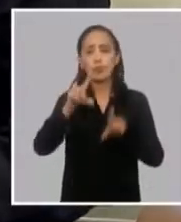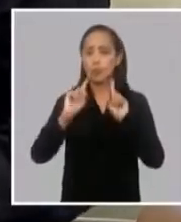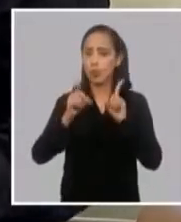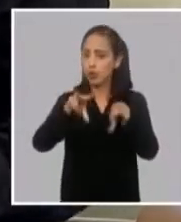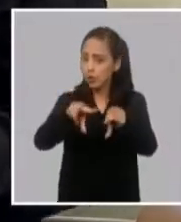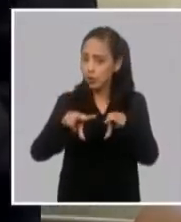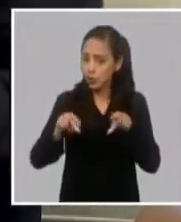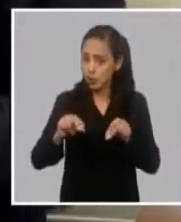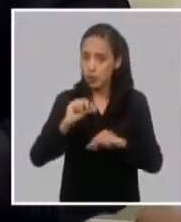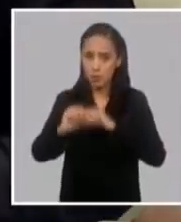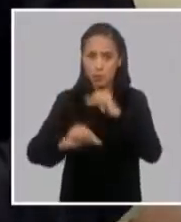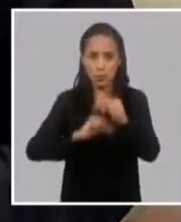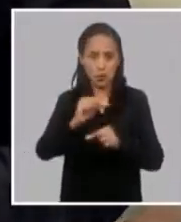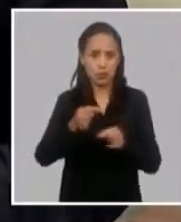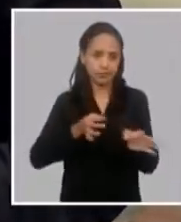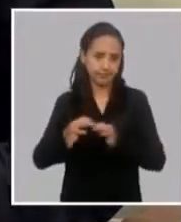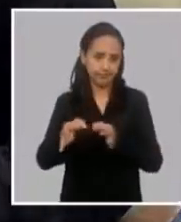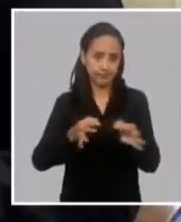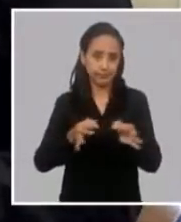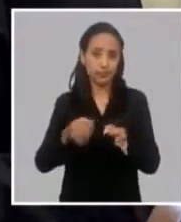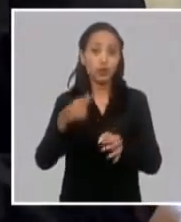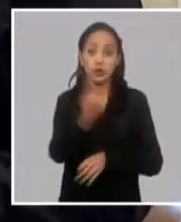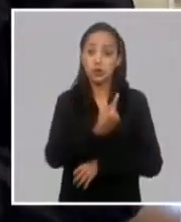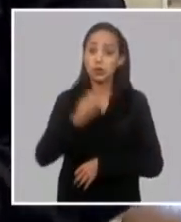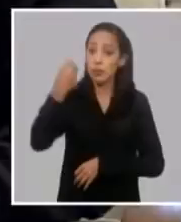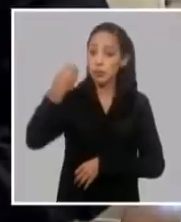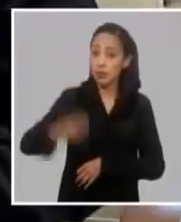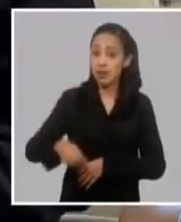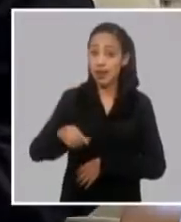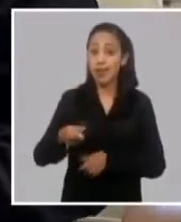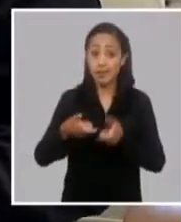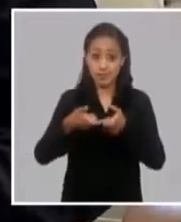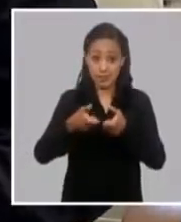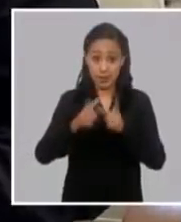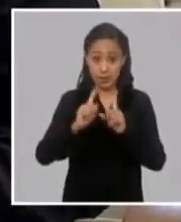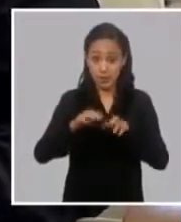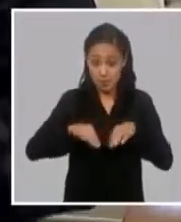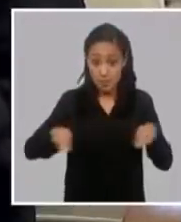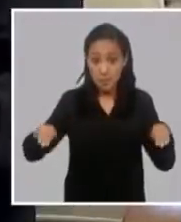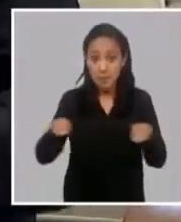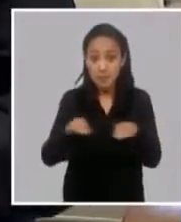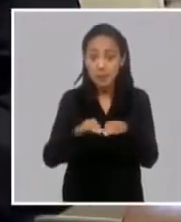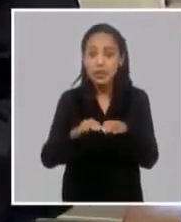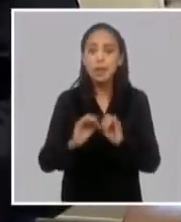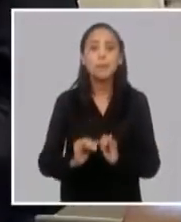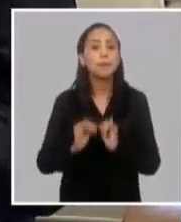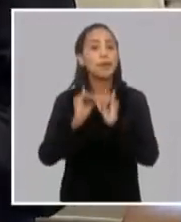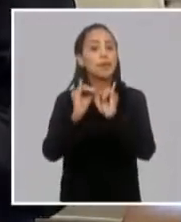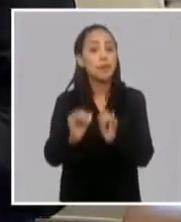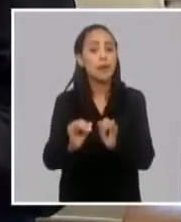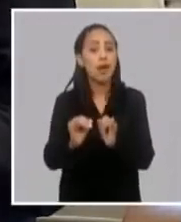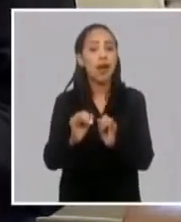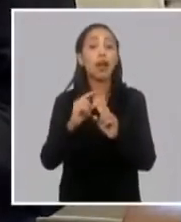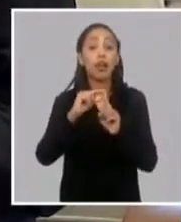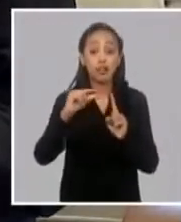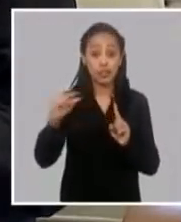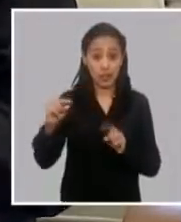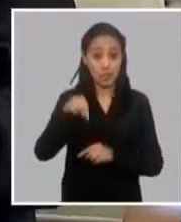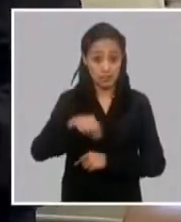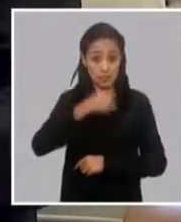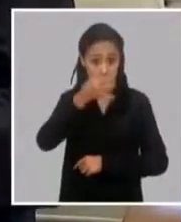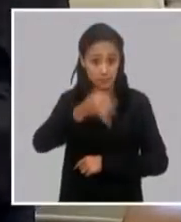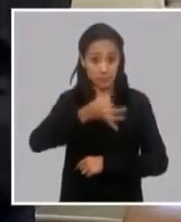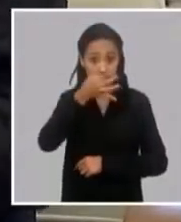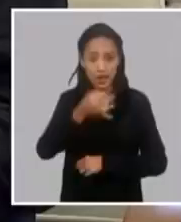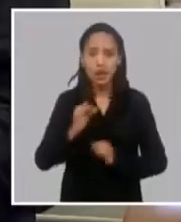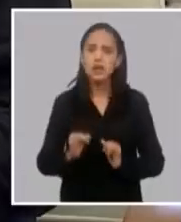están siendo implementadas. Entonces, vamos a aprovechar este encuentro, esta oportunidad, para actualizar algunos de estos temas y también,